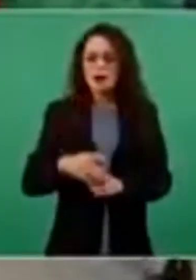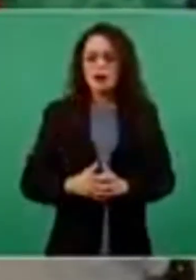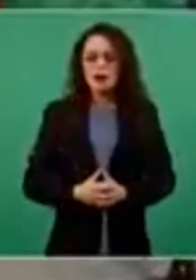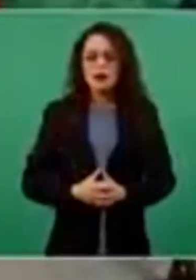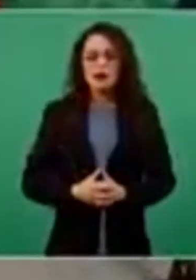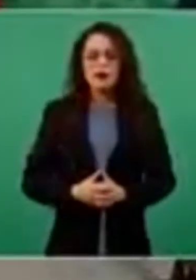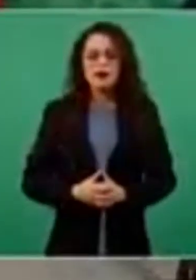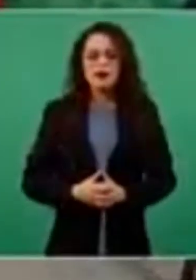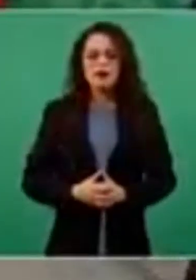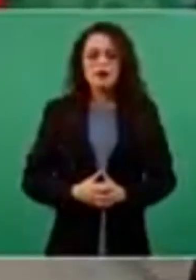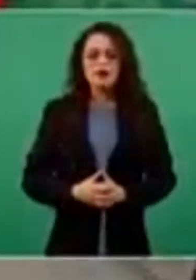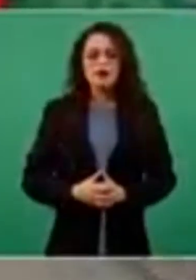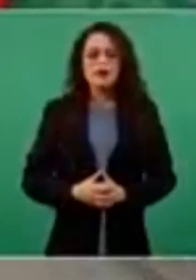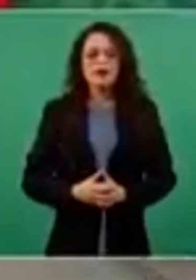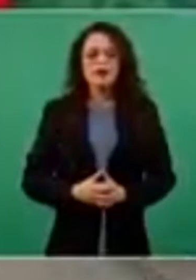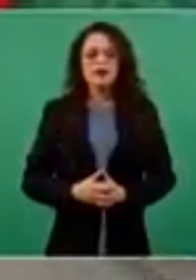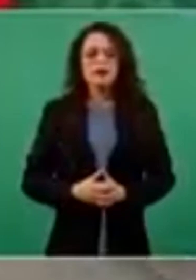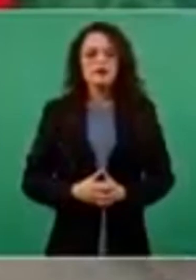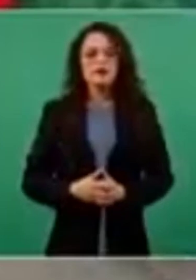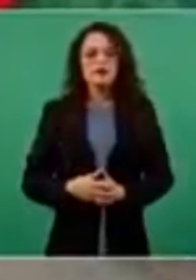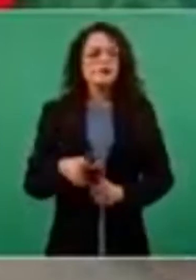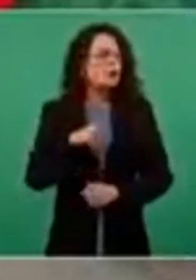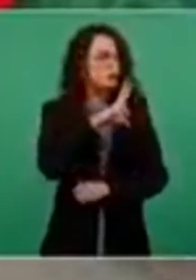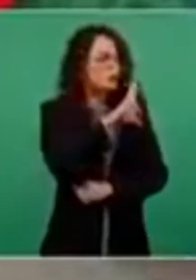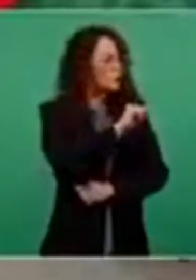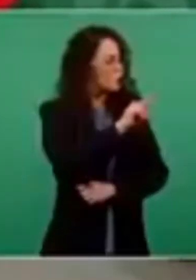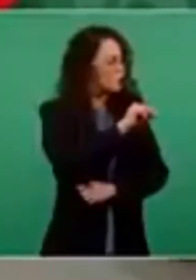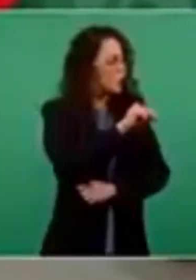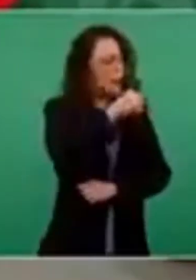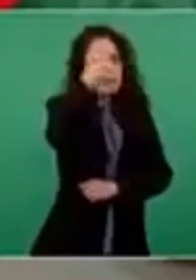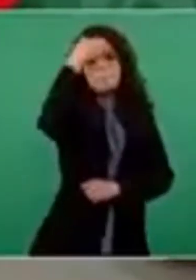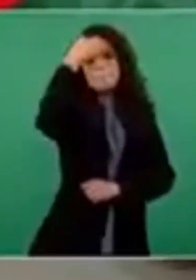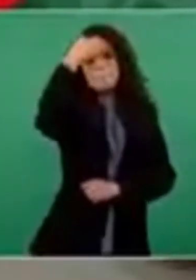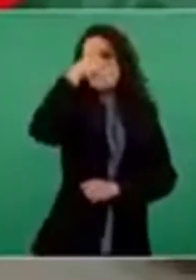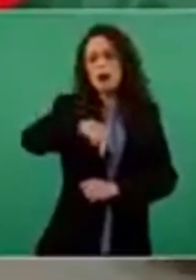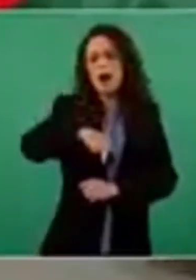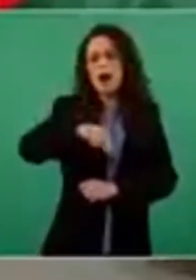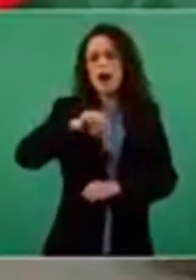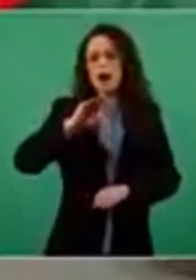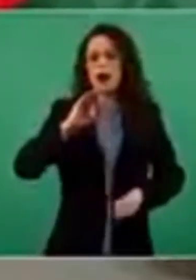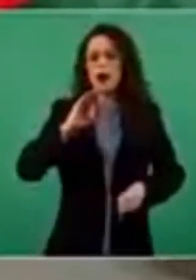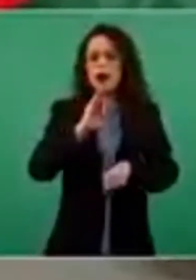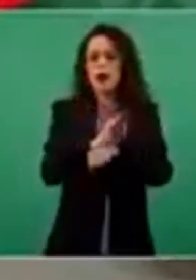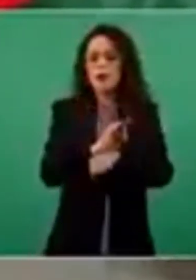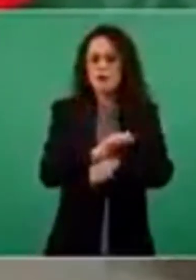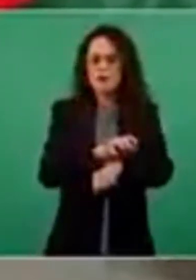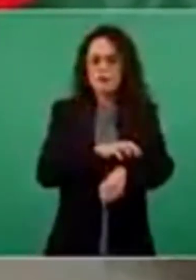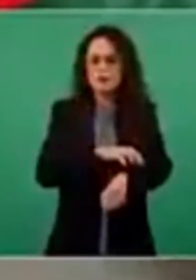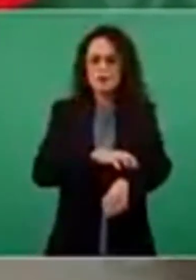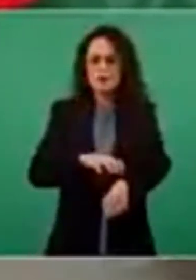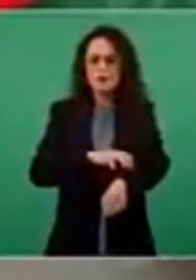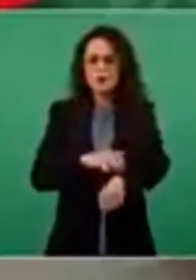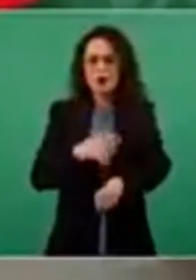No, para protegerse de las irritaciones.